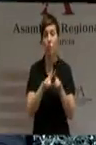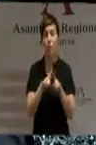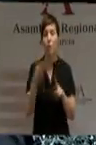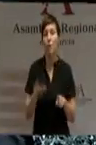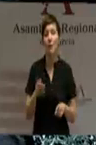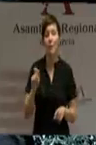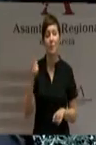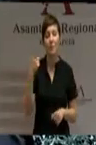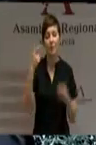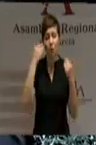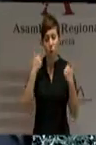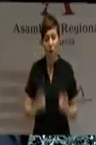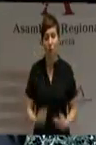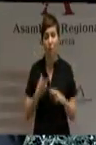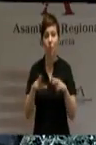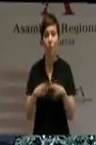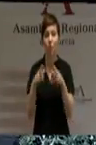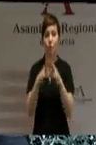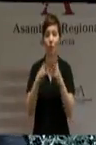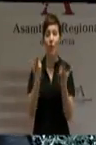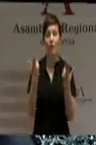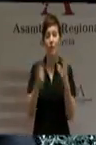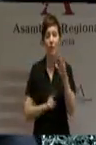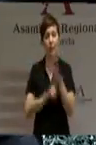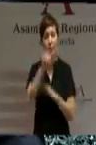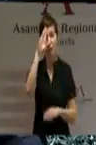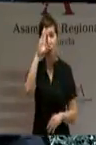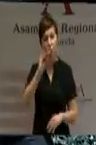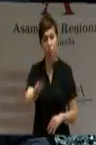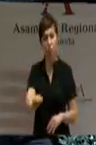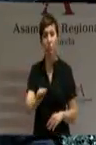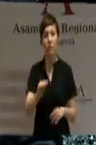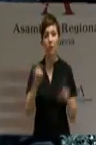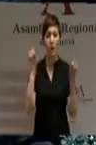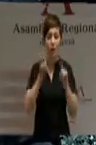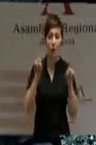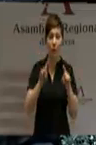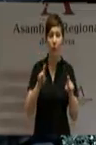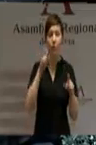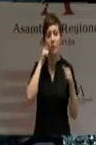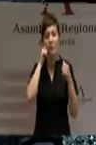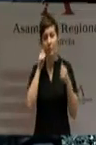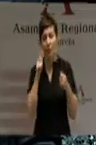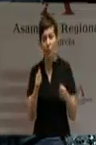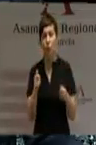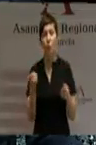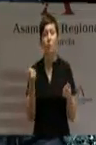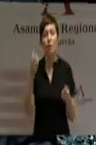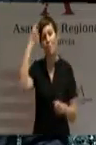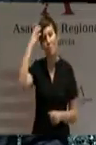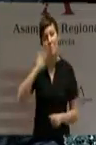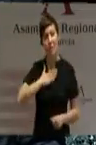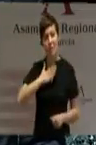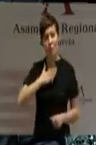políticas sociales, el crecimiento inteligente, la educación, la salud, el patrimonio histórico